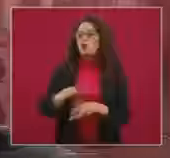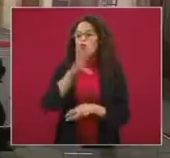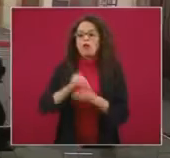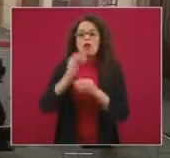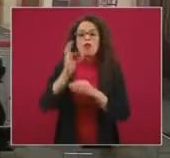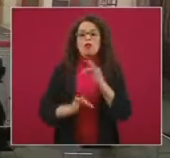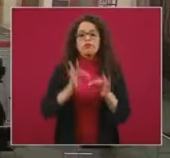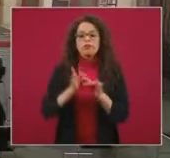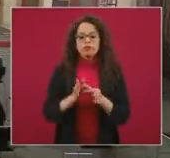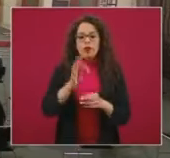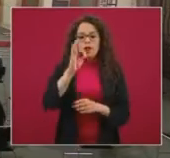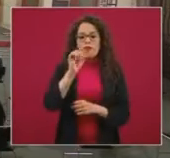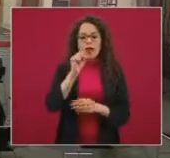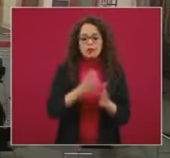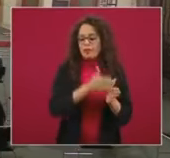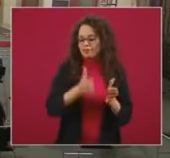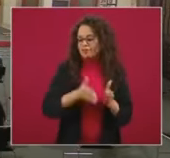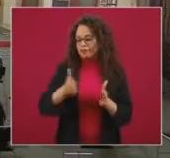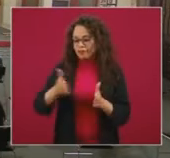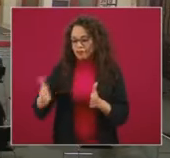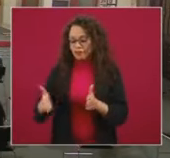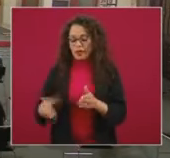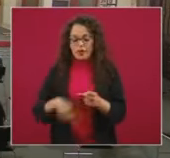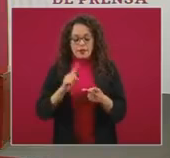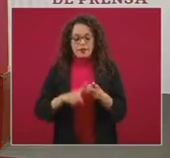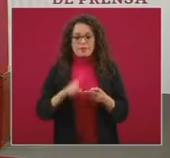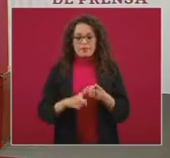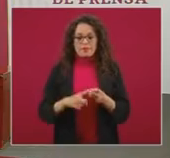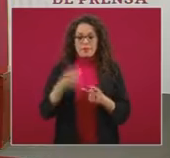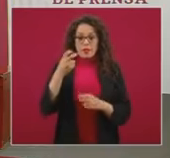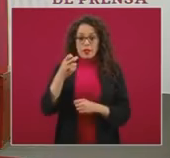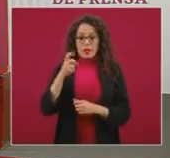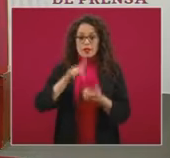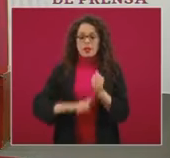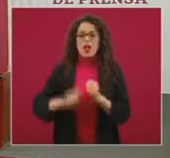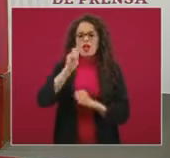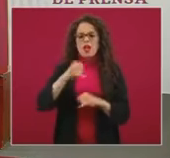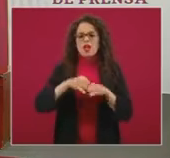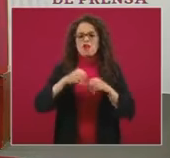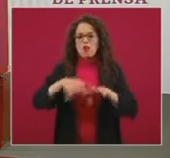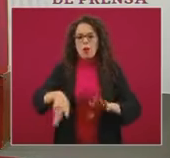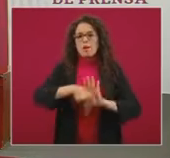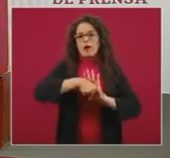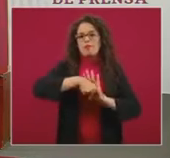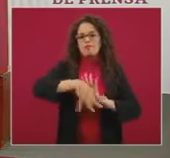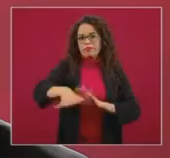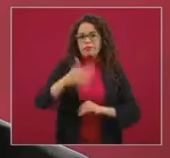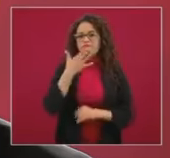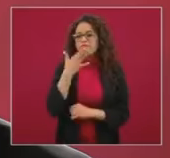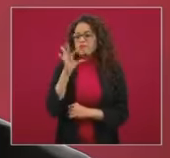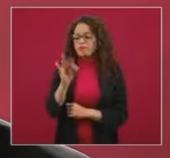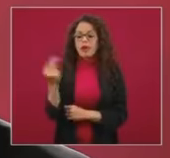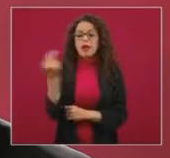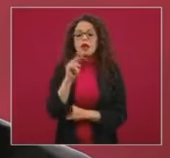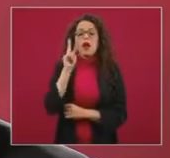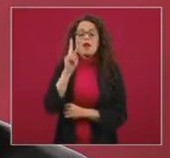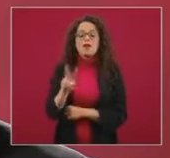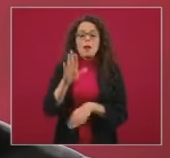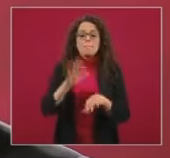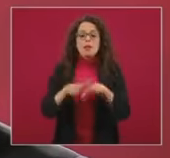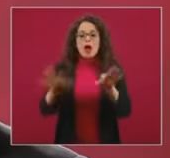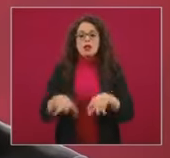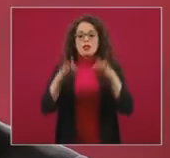Segunda, porque la información que tenemos es sólo a través de una comunicación de prensa y necesitamos ver información